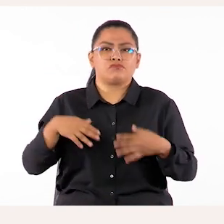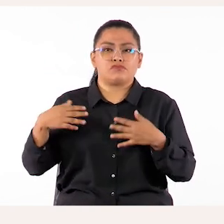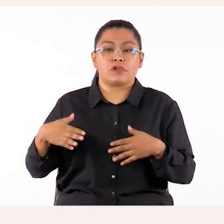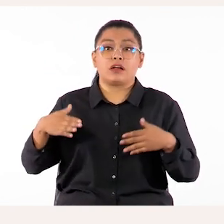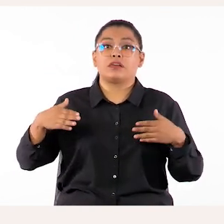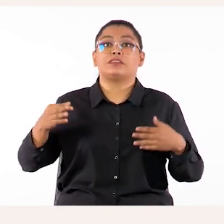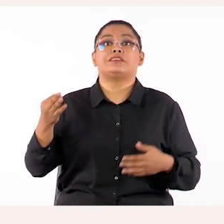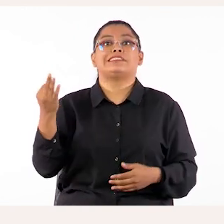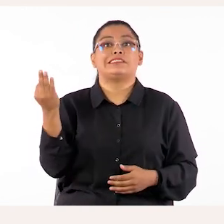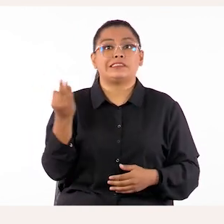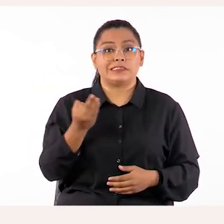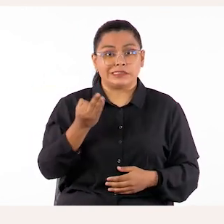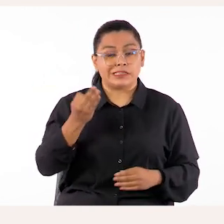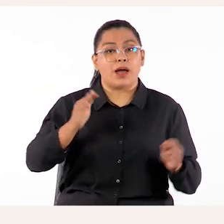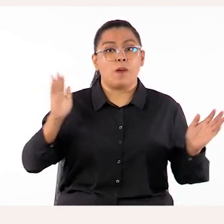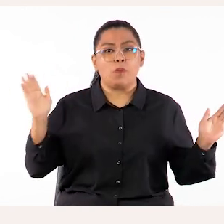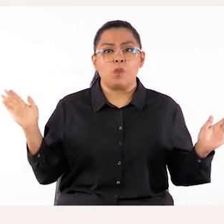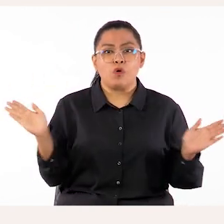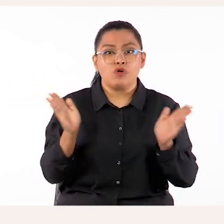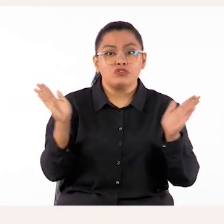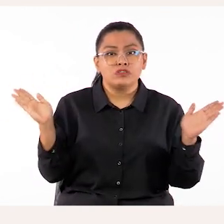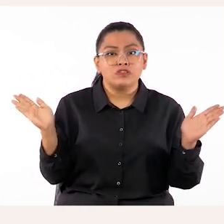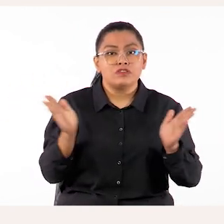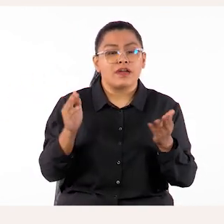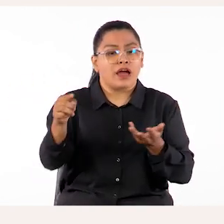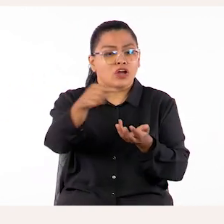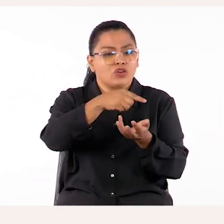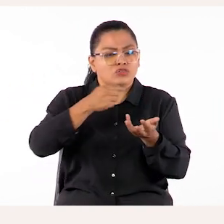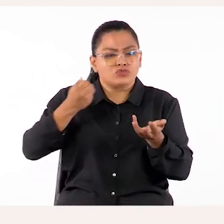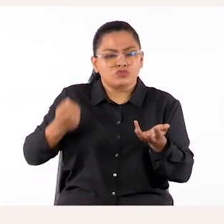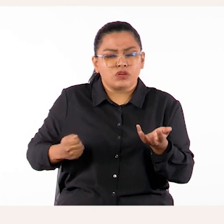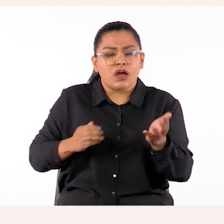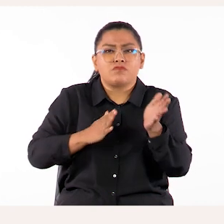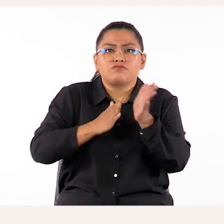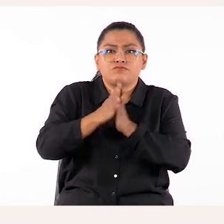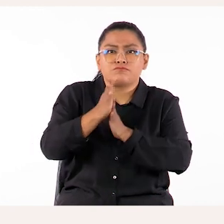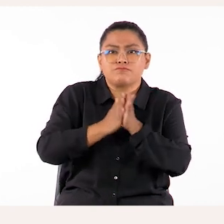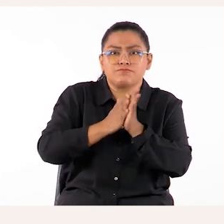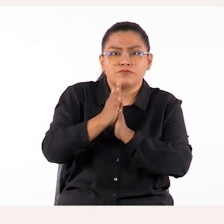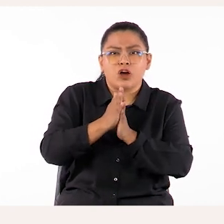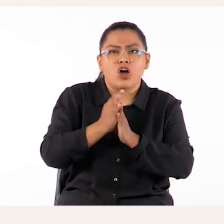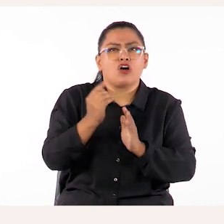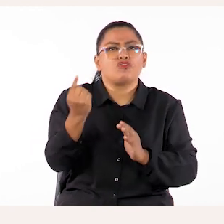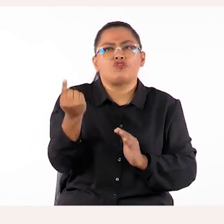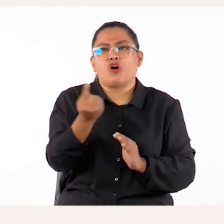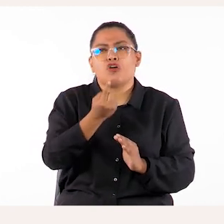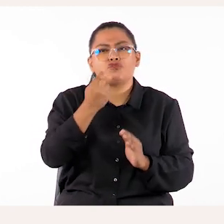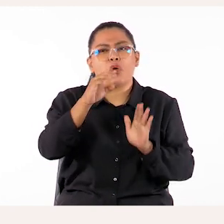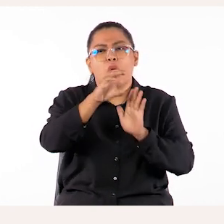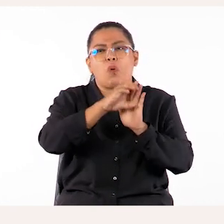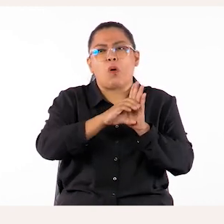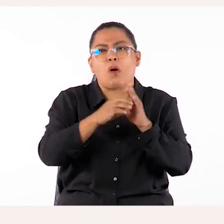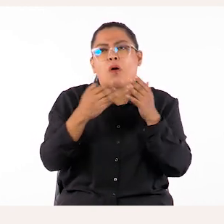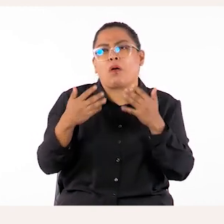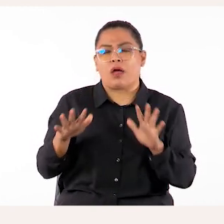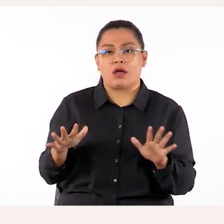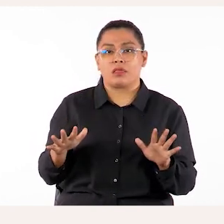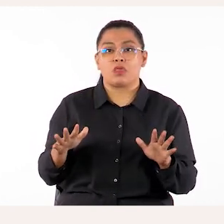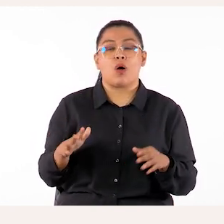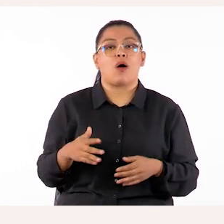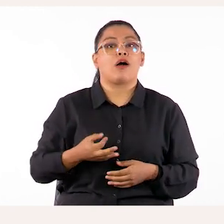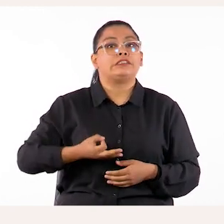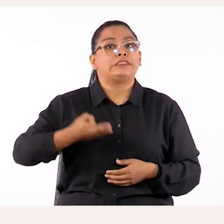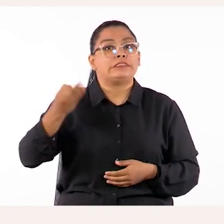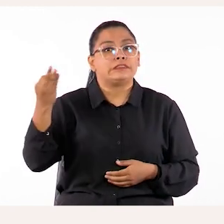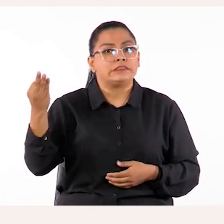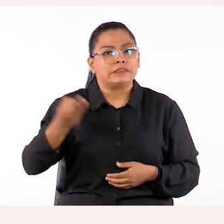motivadora, que despierte el interés, que no solo cumpla lo establecido en el currículum, sino que sirva